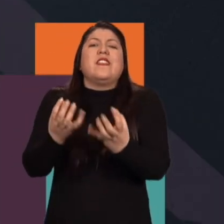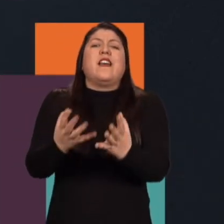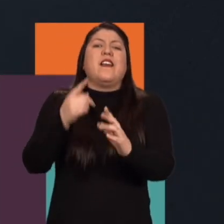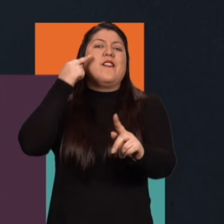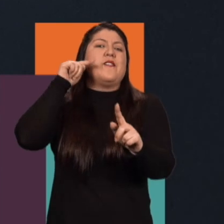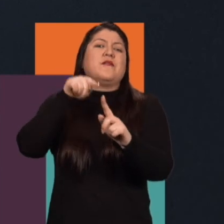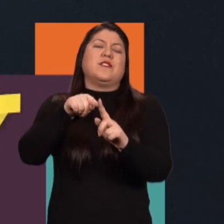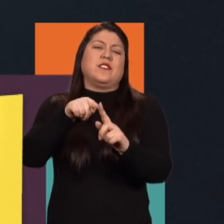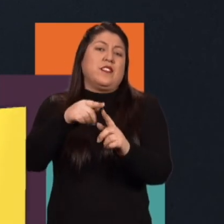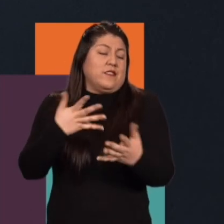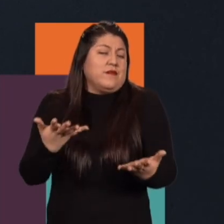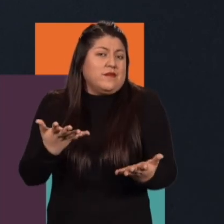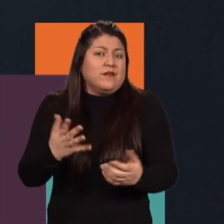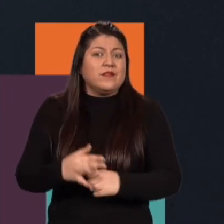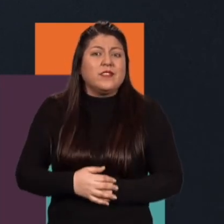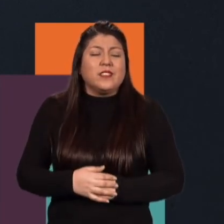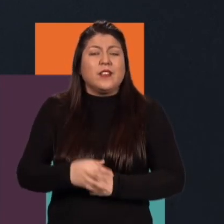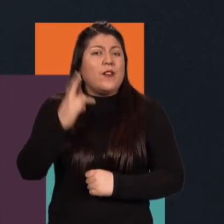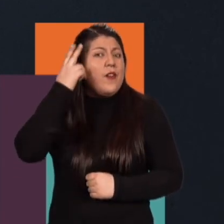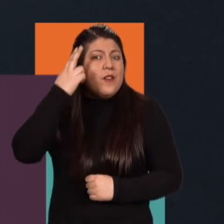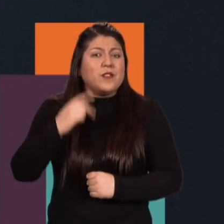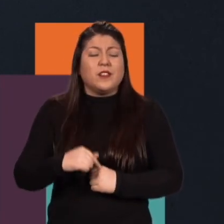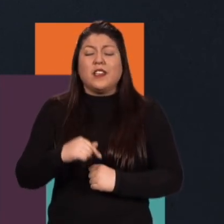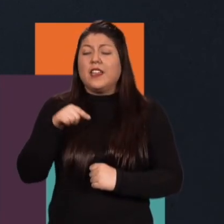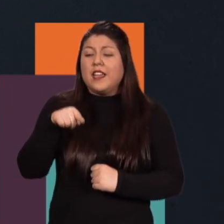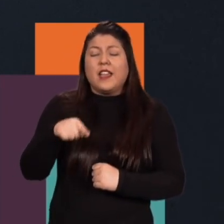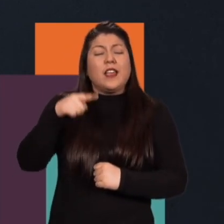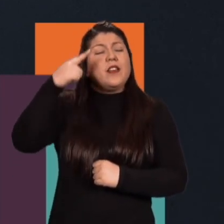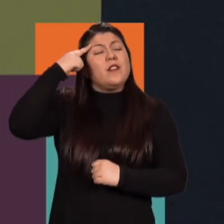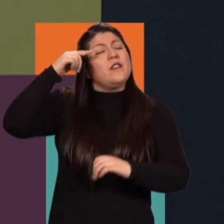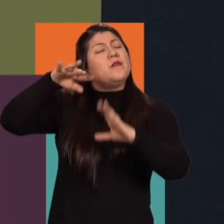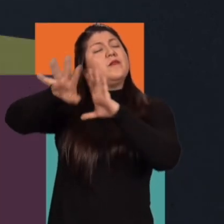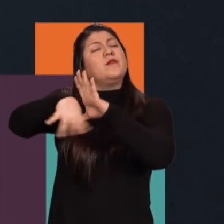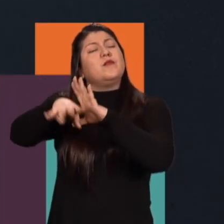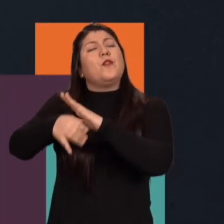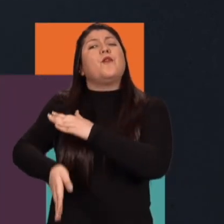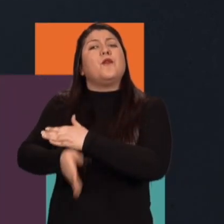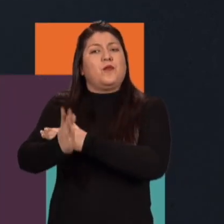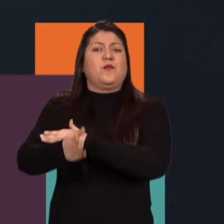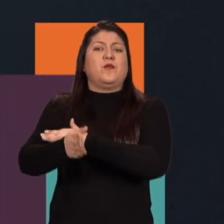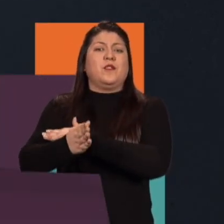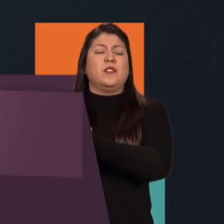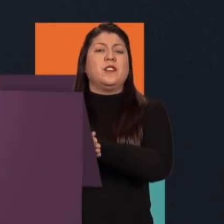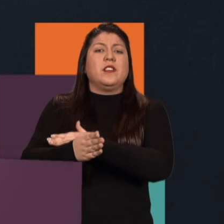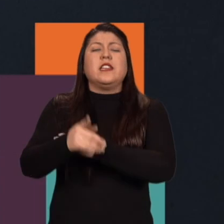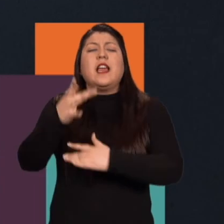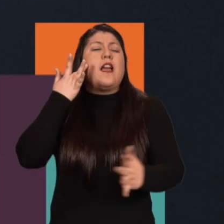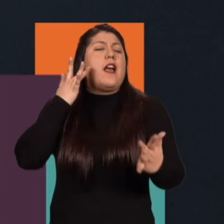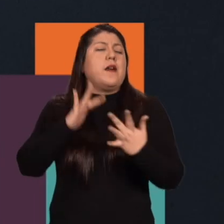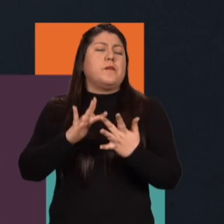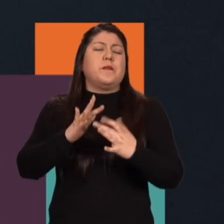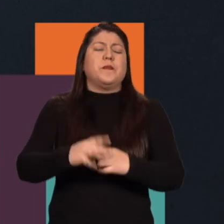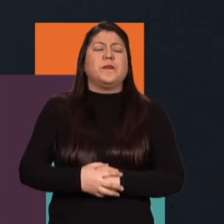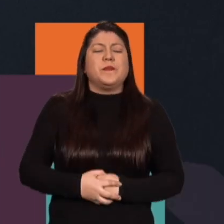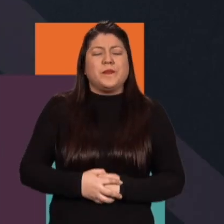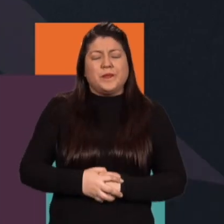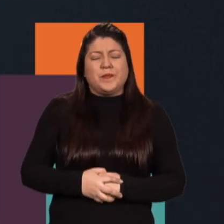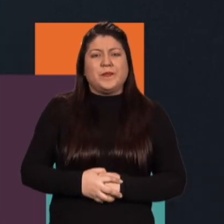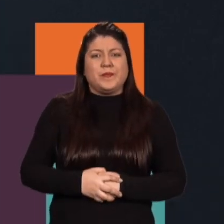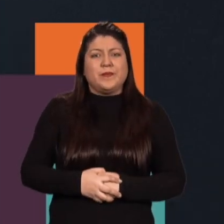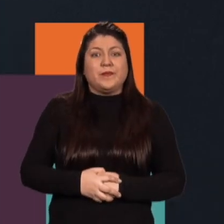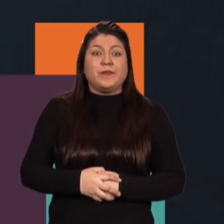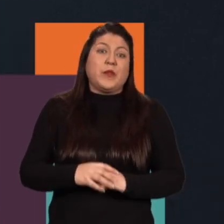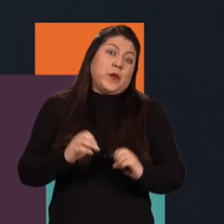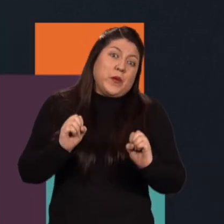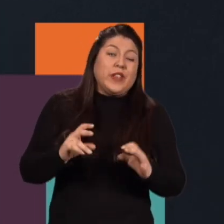ficción exista tendrá ese ese objetivo también ¿no? y entonces es evidente que la ficción debe seguir